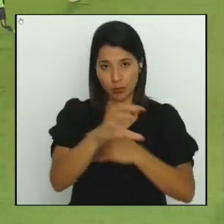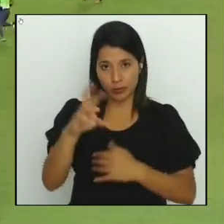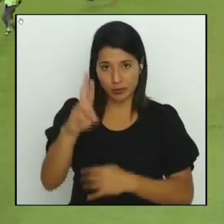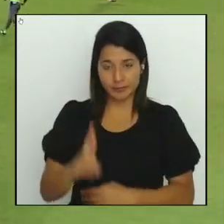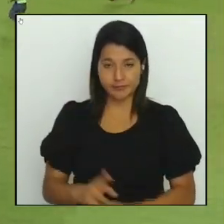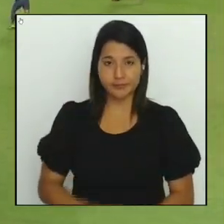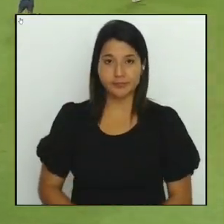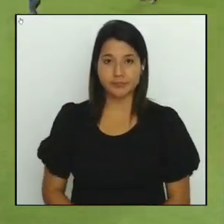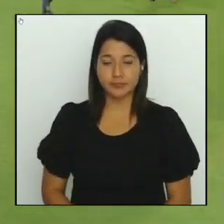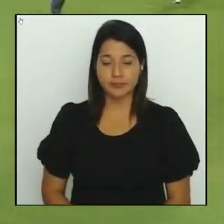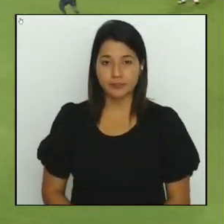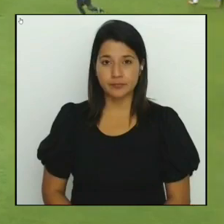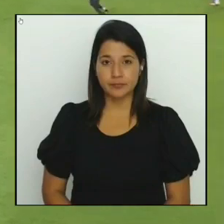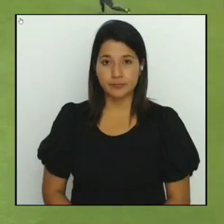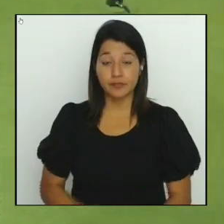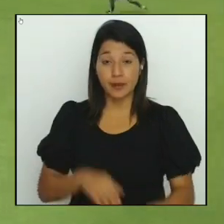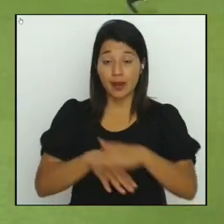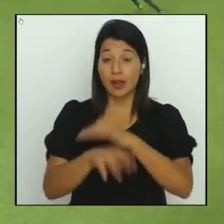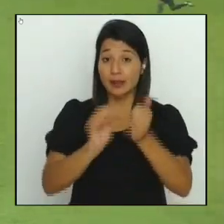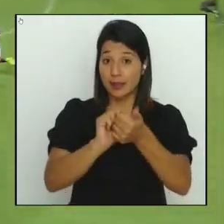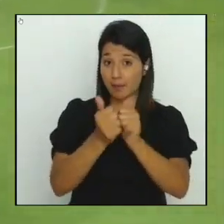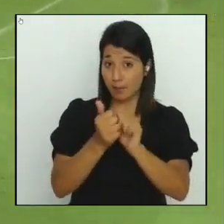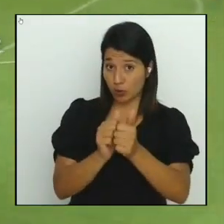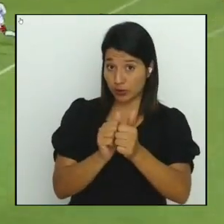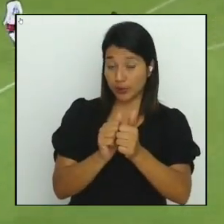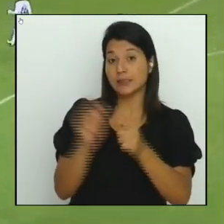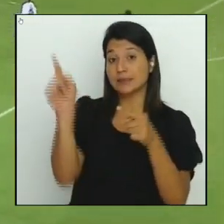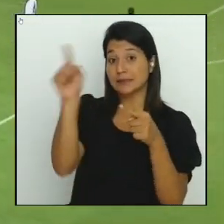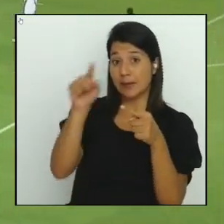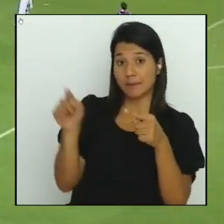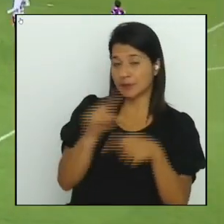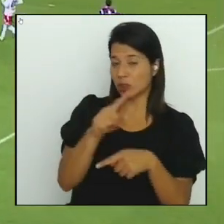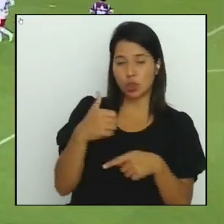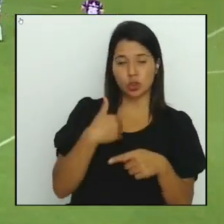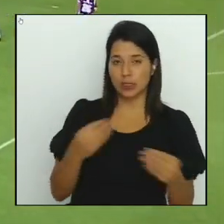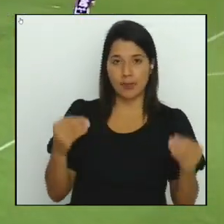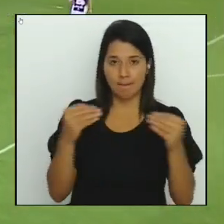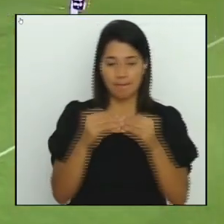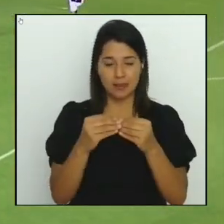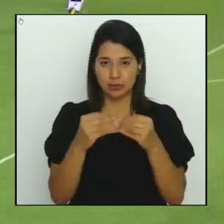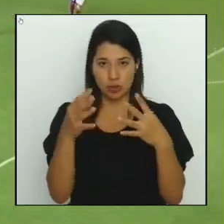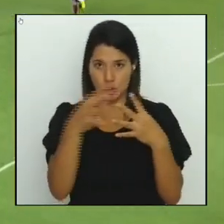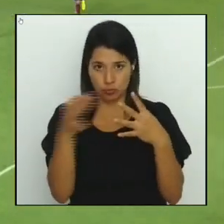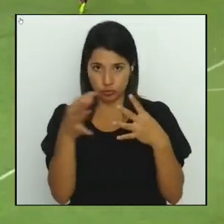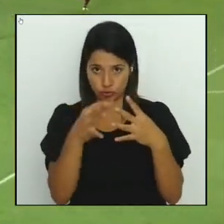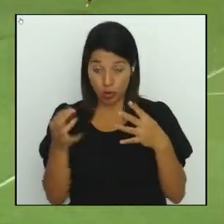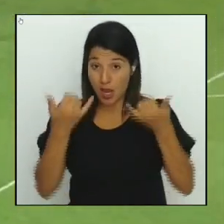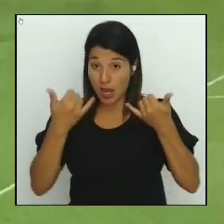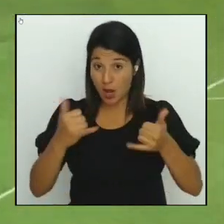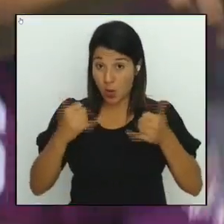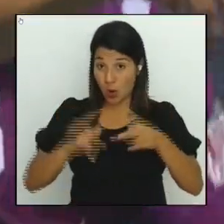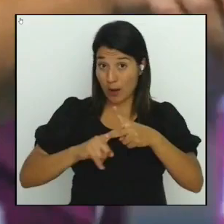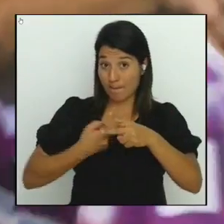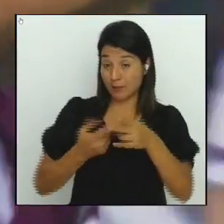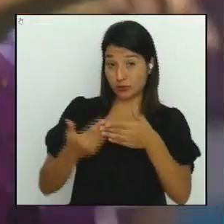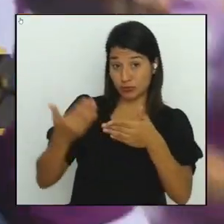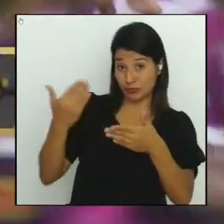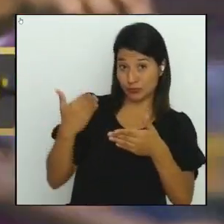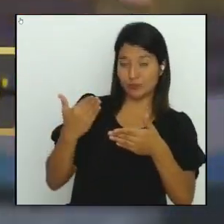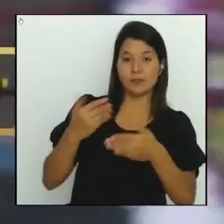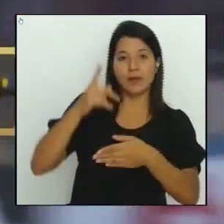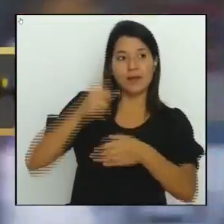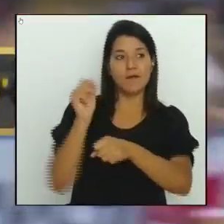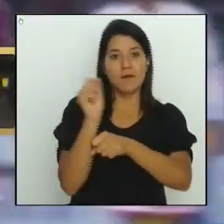En los deportes, el Deportivo Zapriza no tiene más opción. En juego que arrancó hace unos minutos, deberán vencer al Real